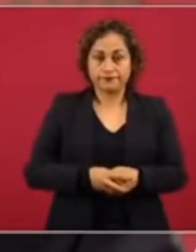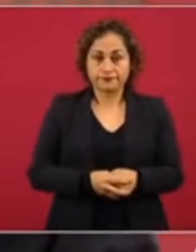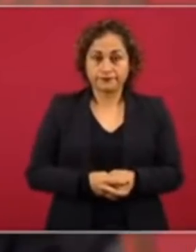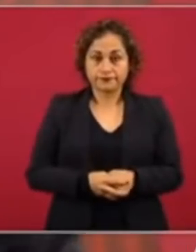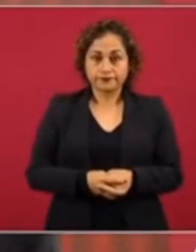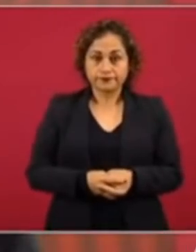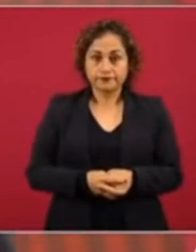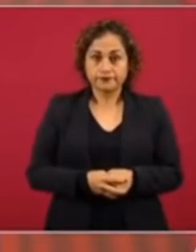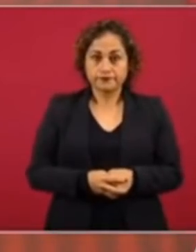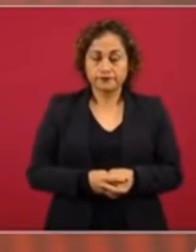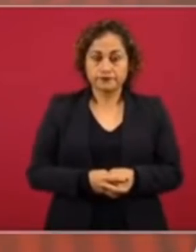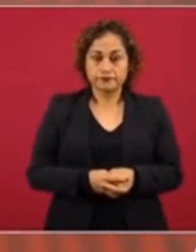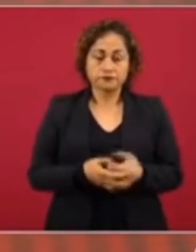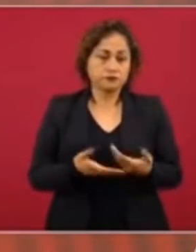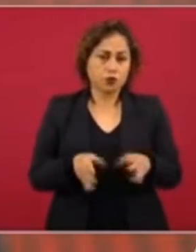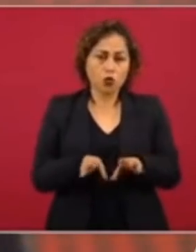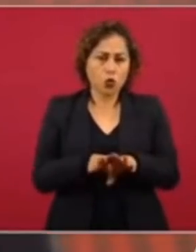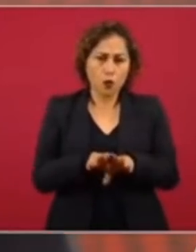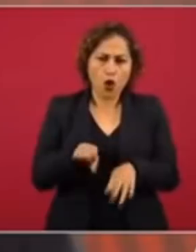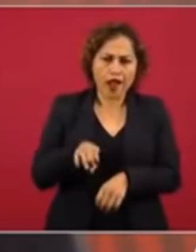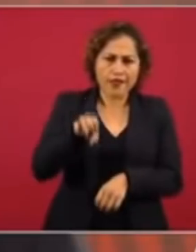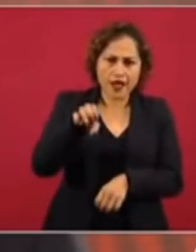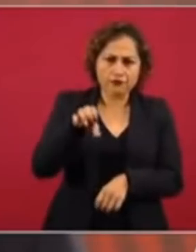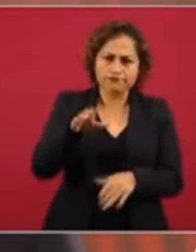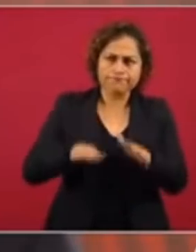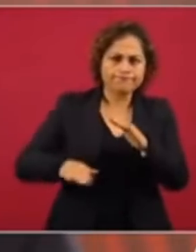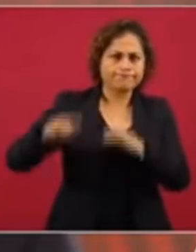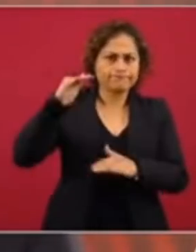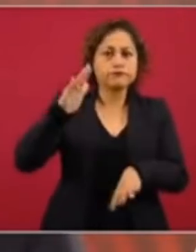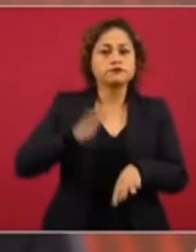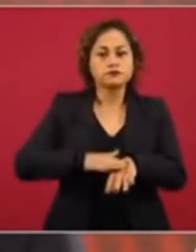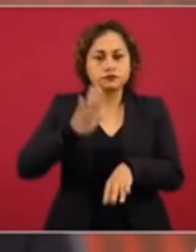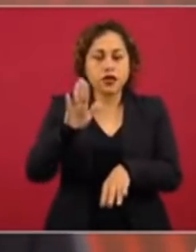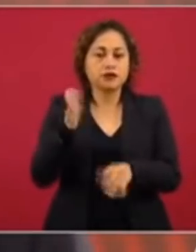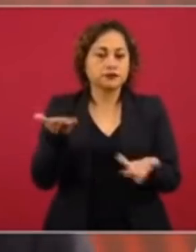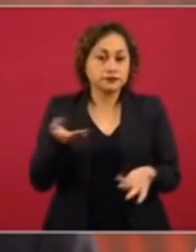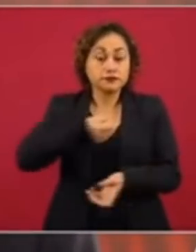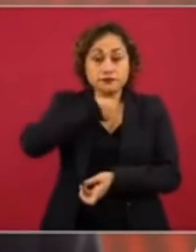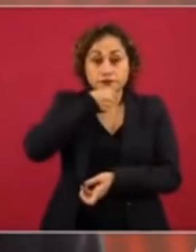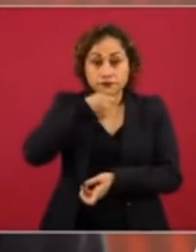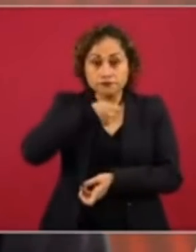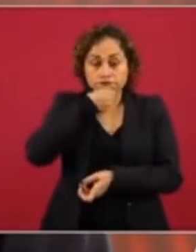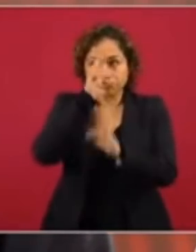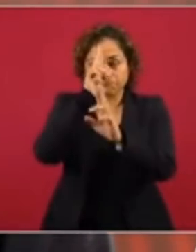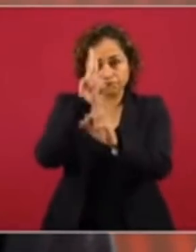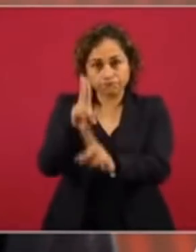Empezando por los de más edad, los ancianos respetables.